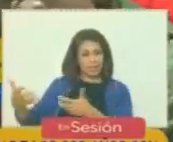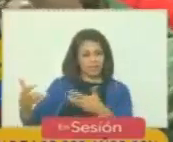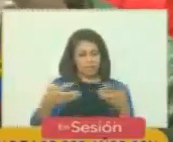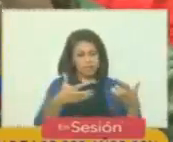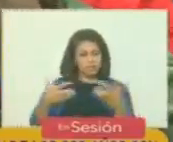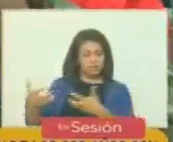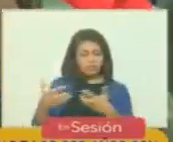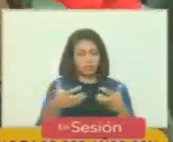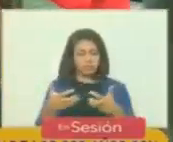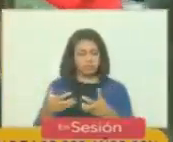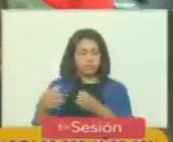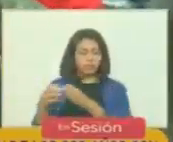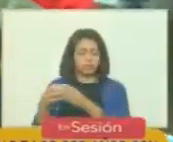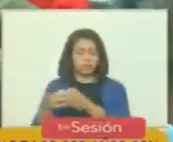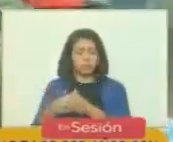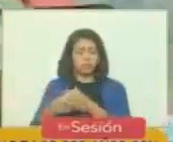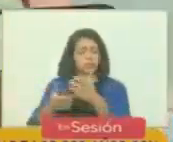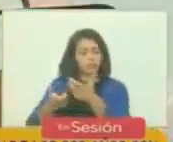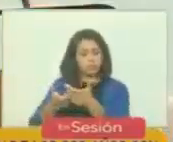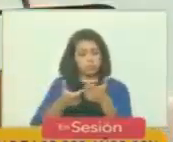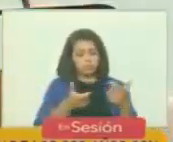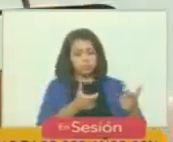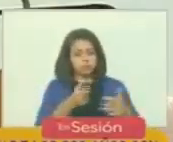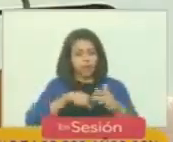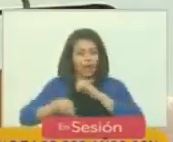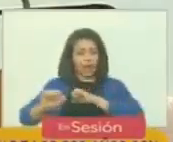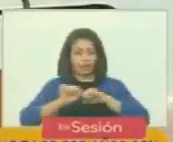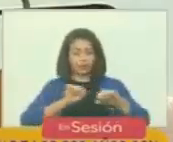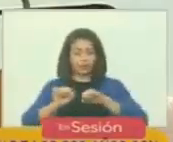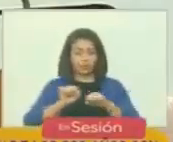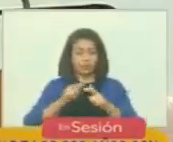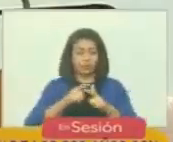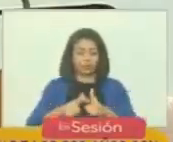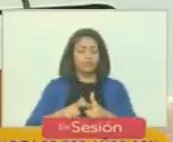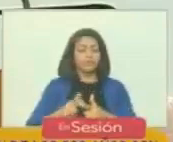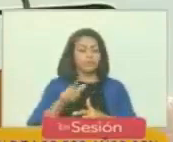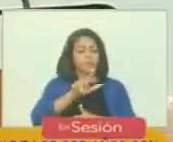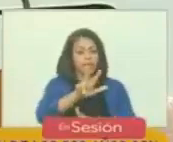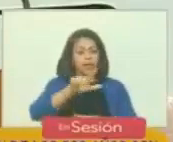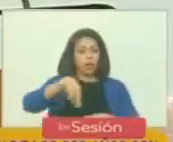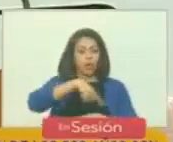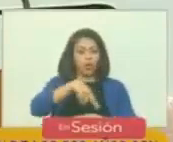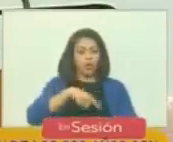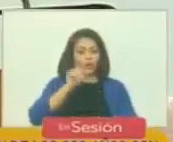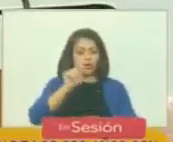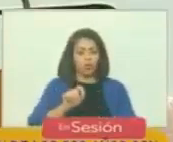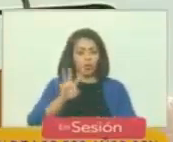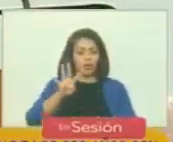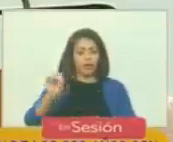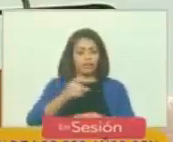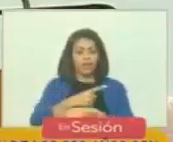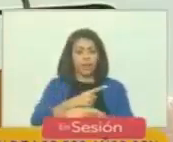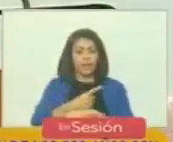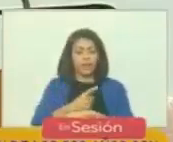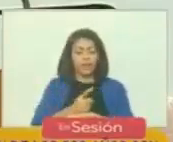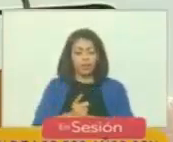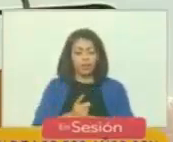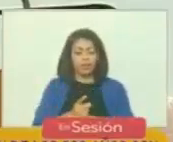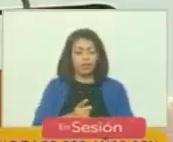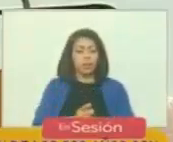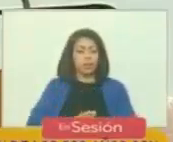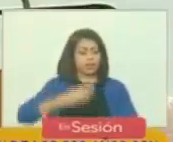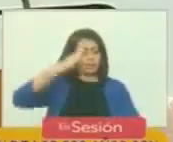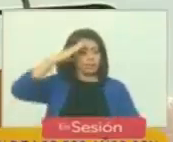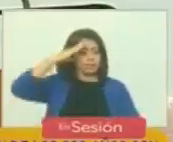entre andanadas y la más intrépida acción al cabo de 3 horas y 40 minutos los